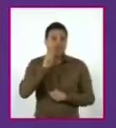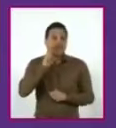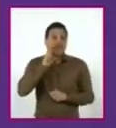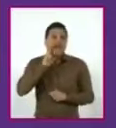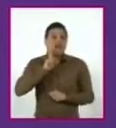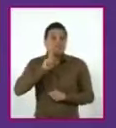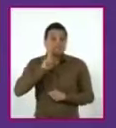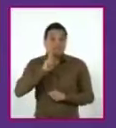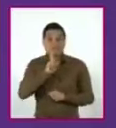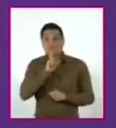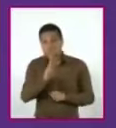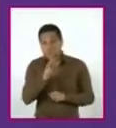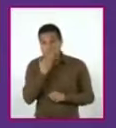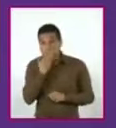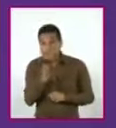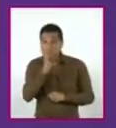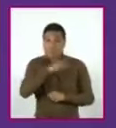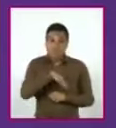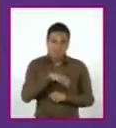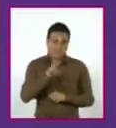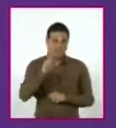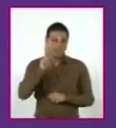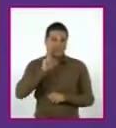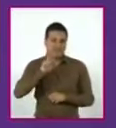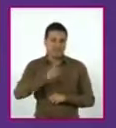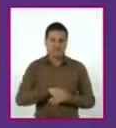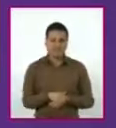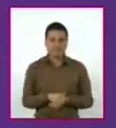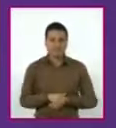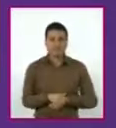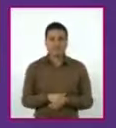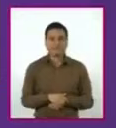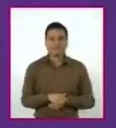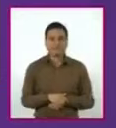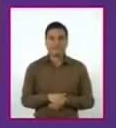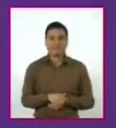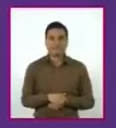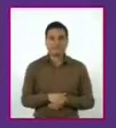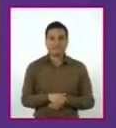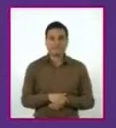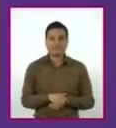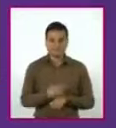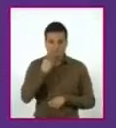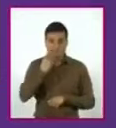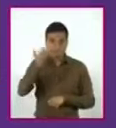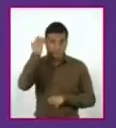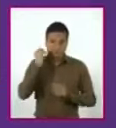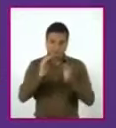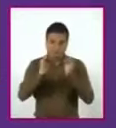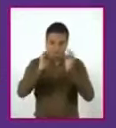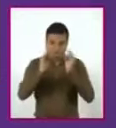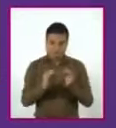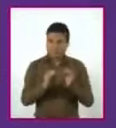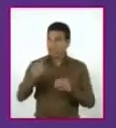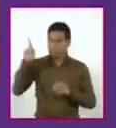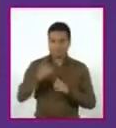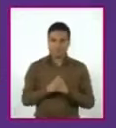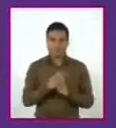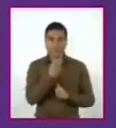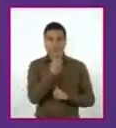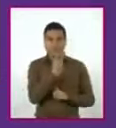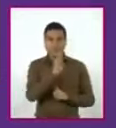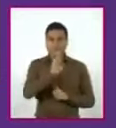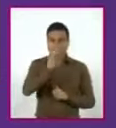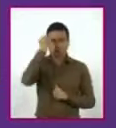satisface la ecuación que planteamos al principio. Tenemos la ecuación que representa el problema. 2b